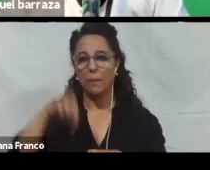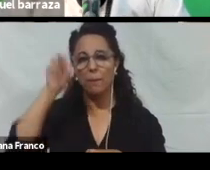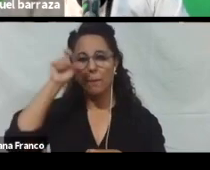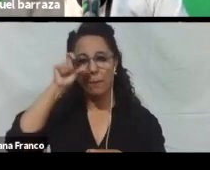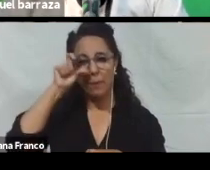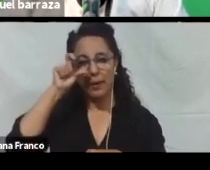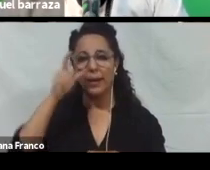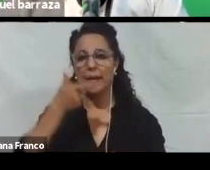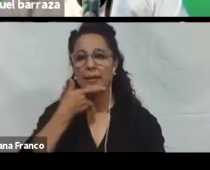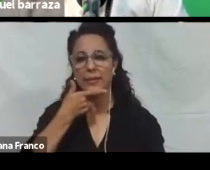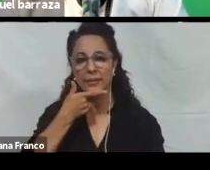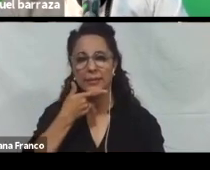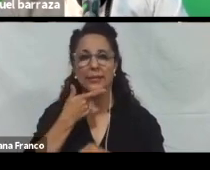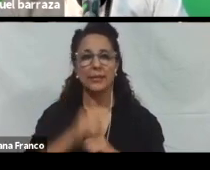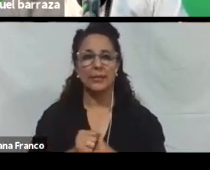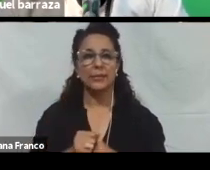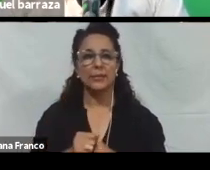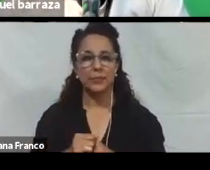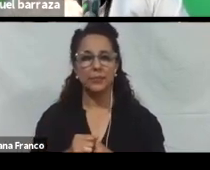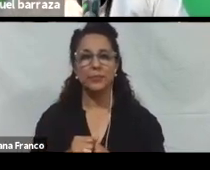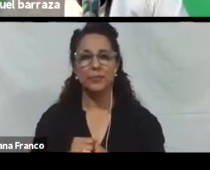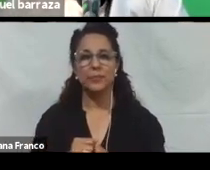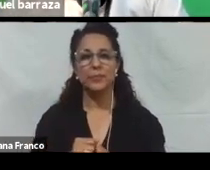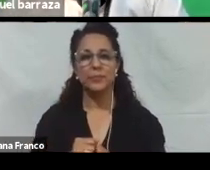CMS. Content Management System.